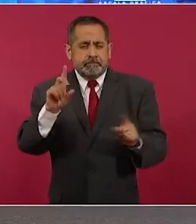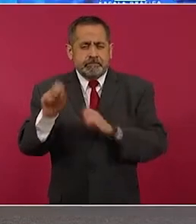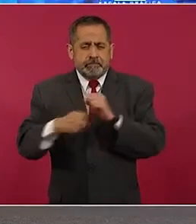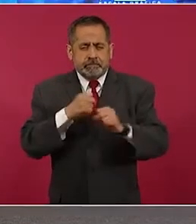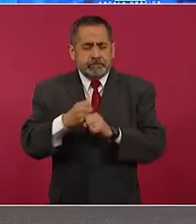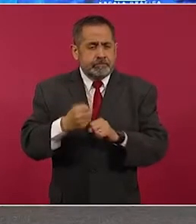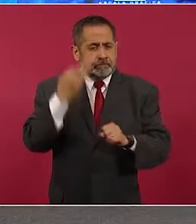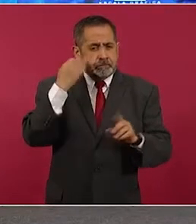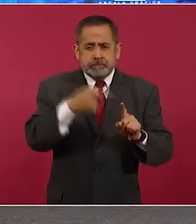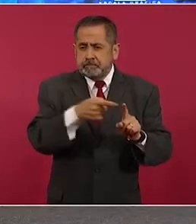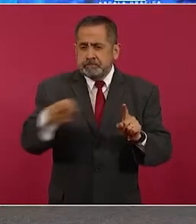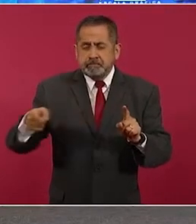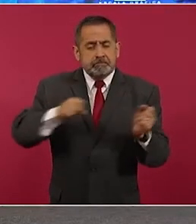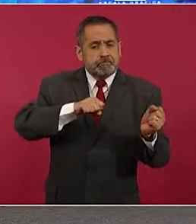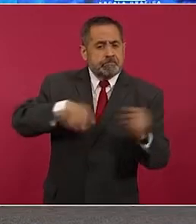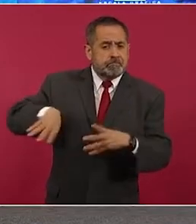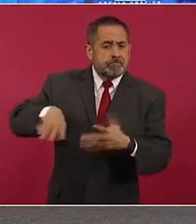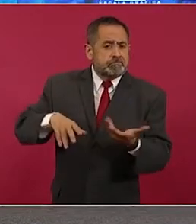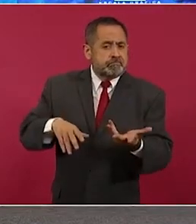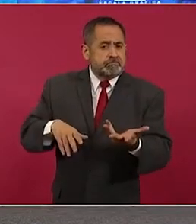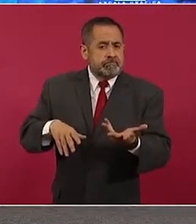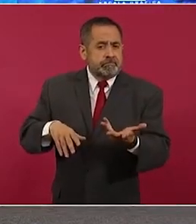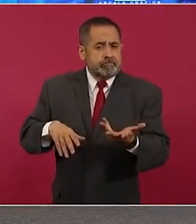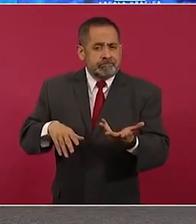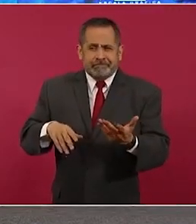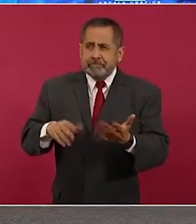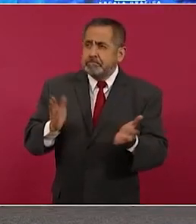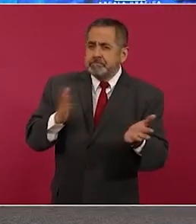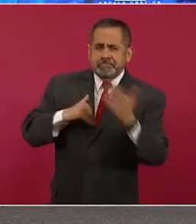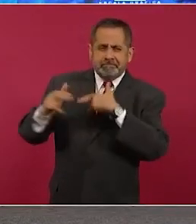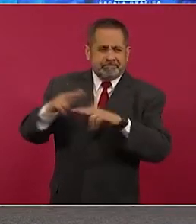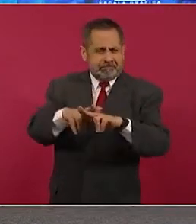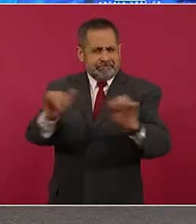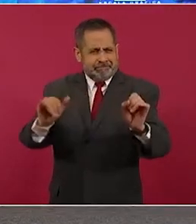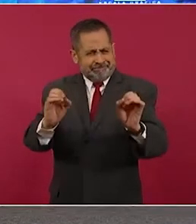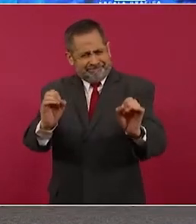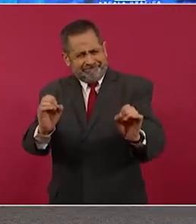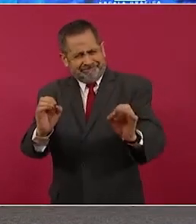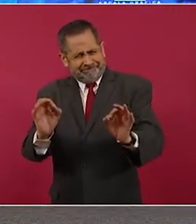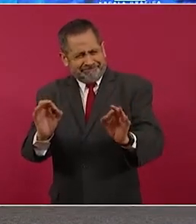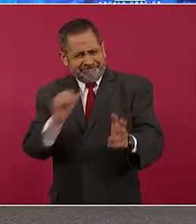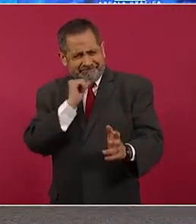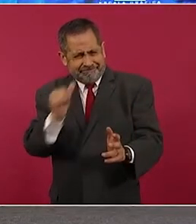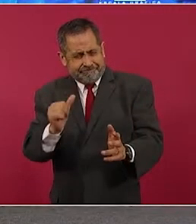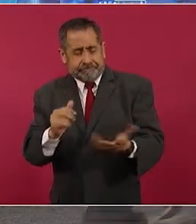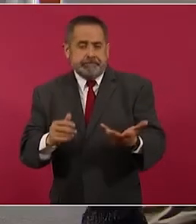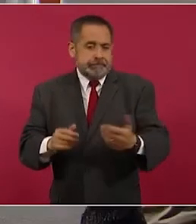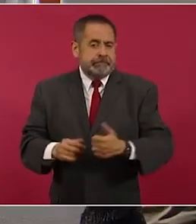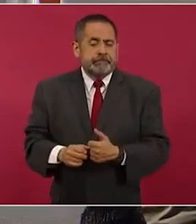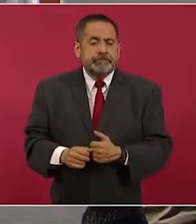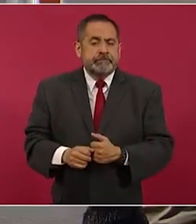estamos hablando de cero crecimiento. Entonces,